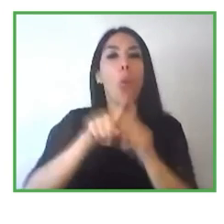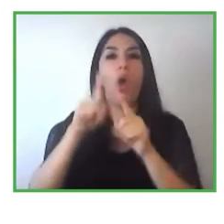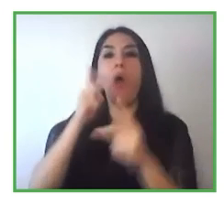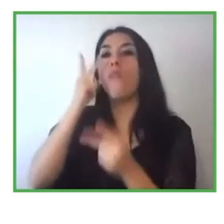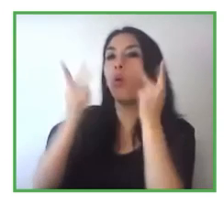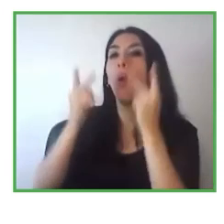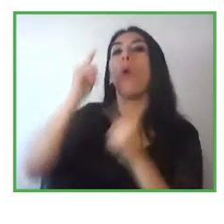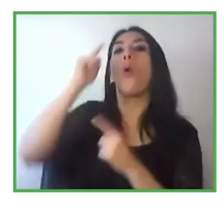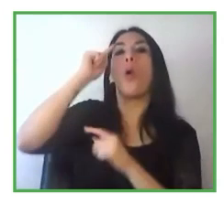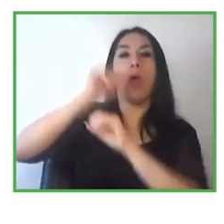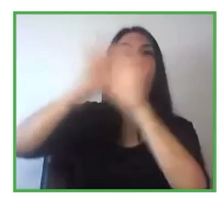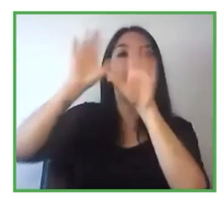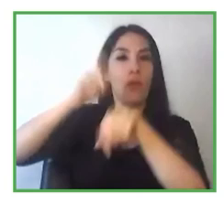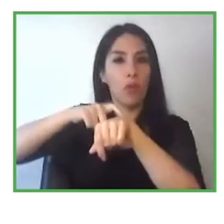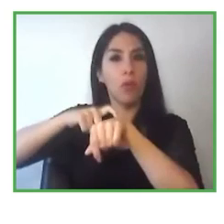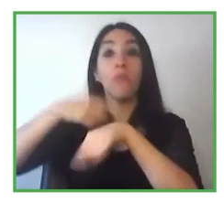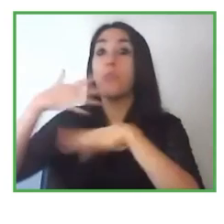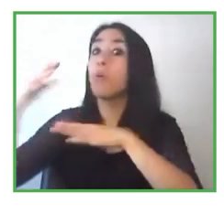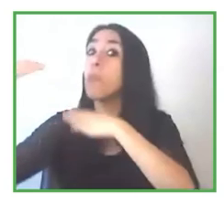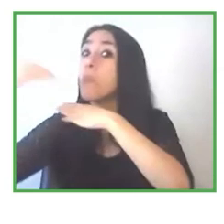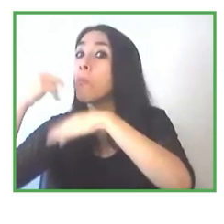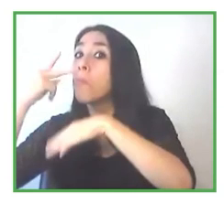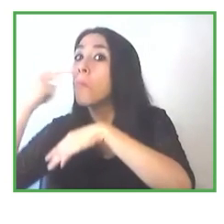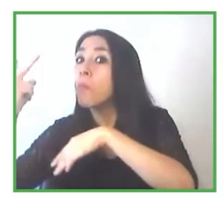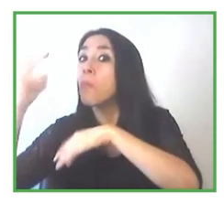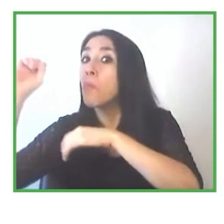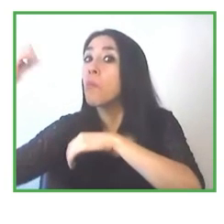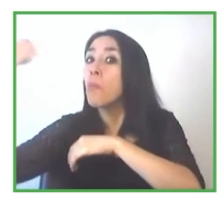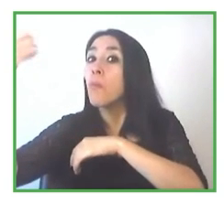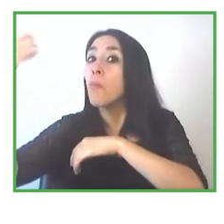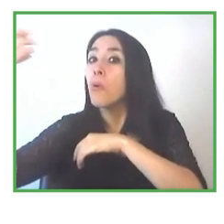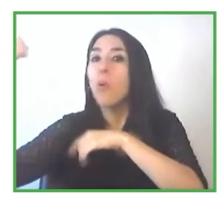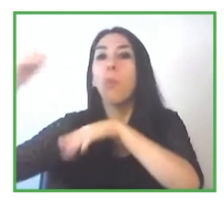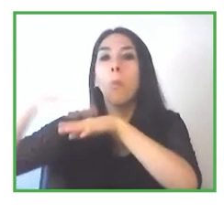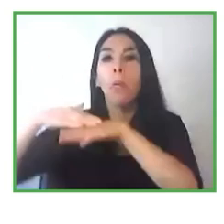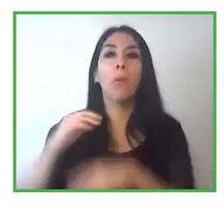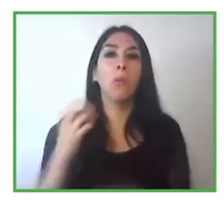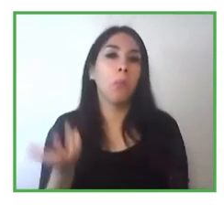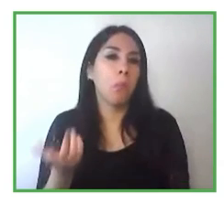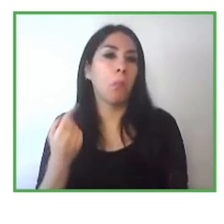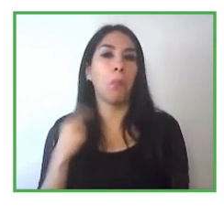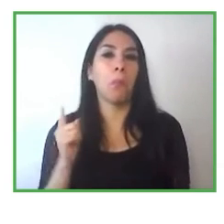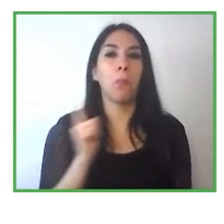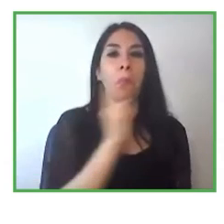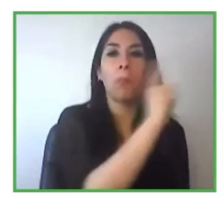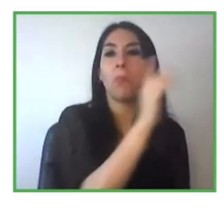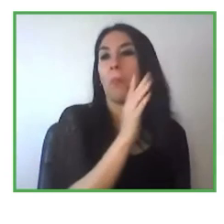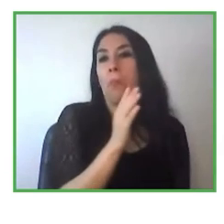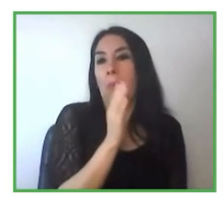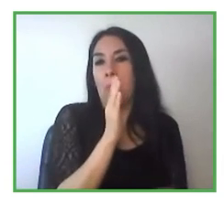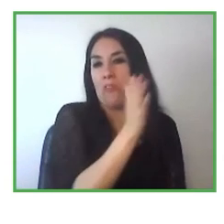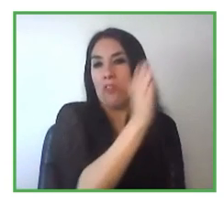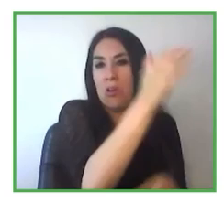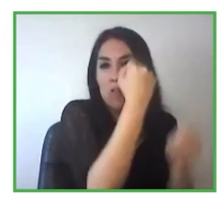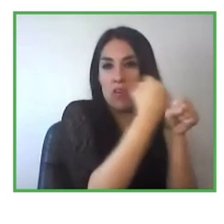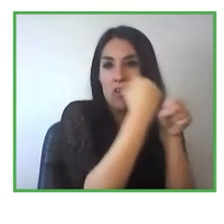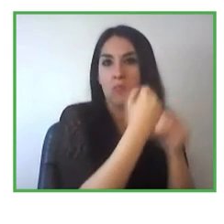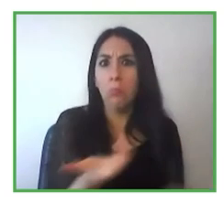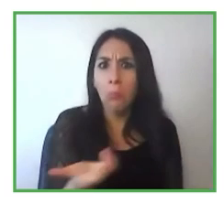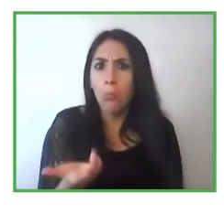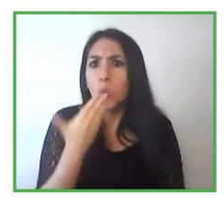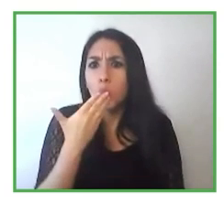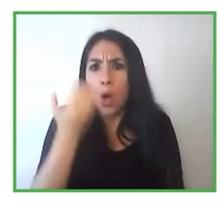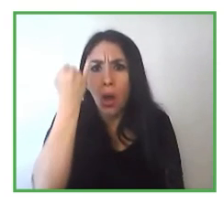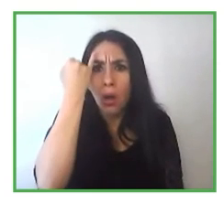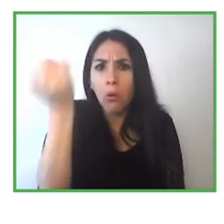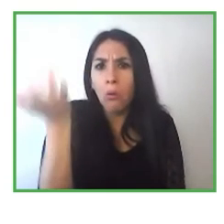¿verdad? a poderse preparar para volver a su puesto de trabajo y así lo hicimos y fue algo como